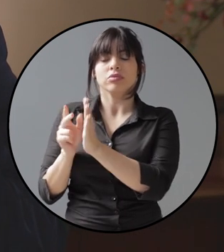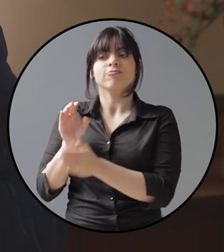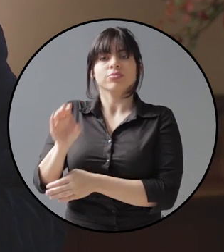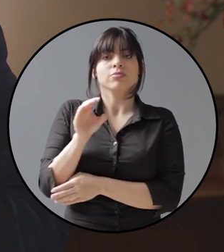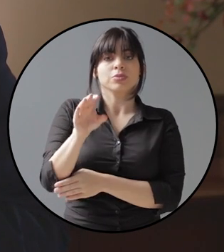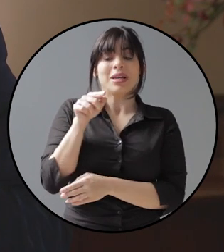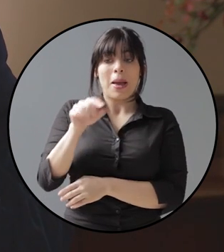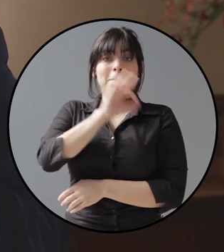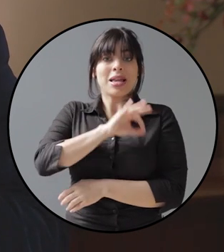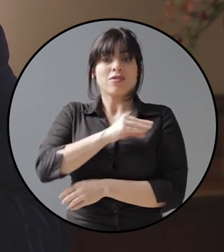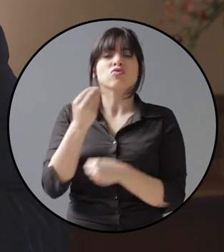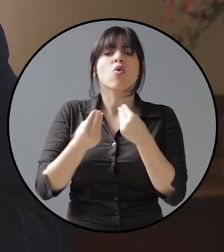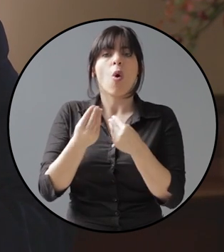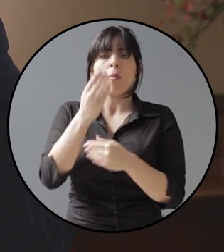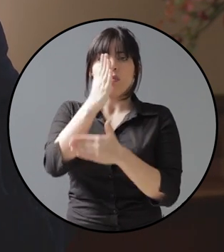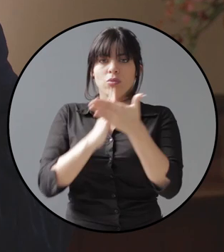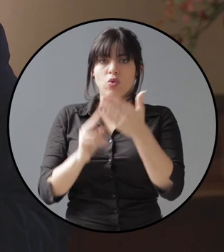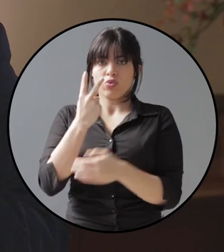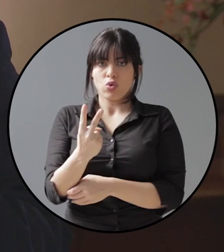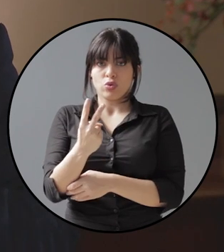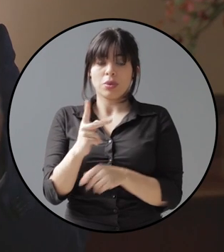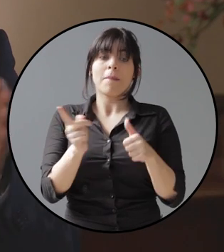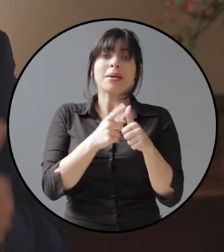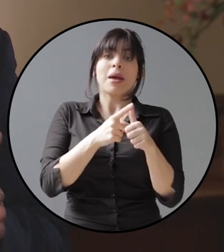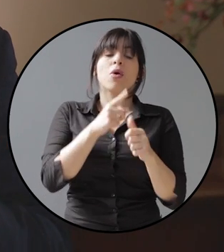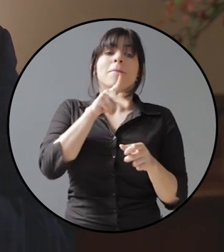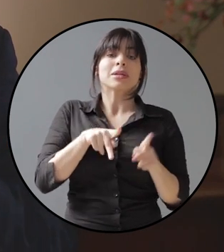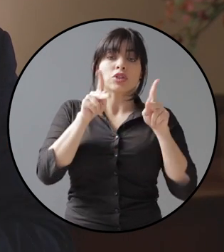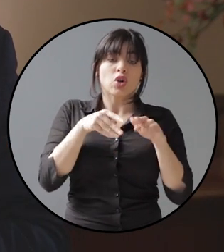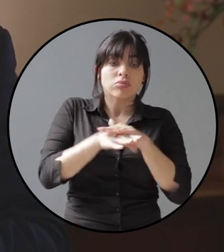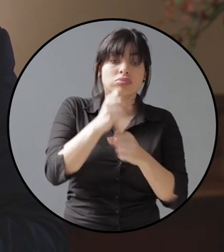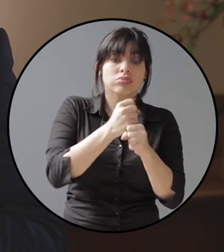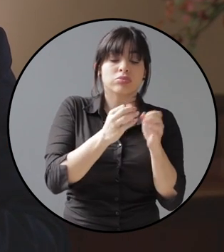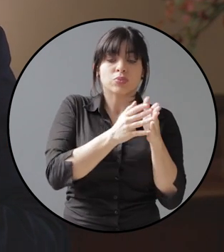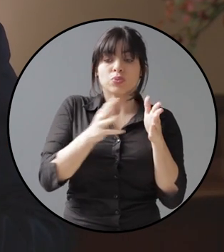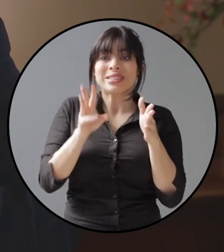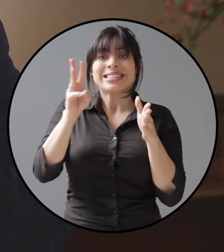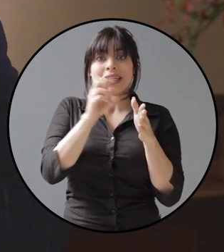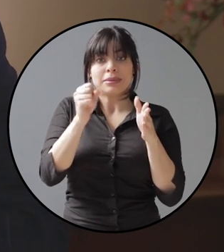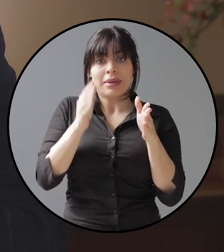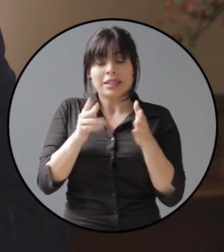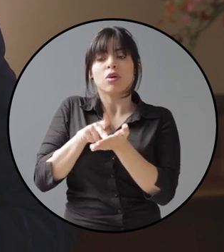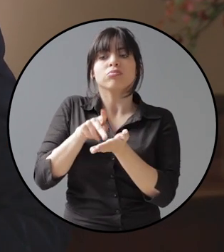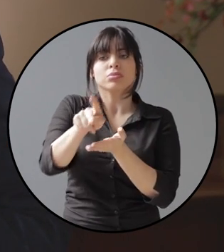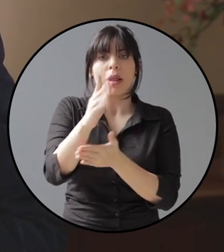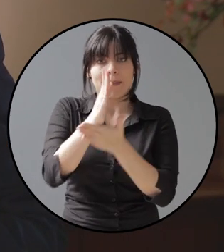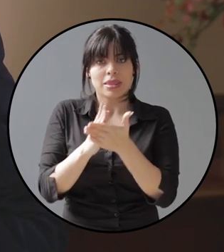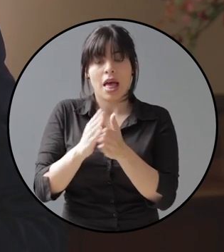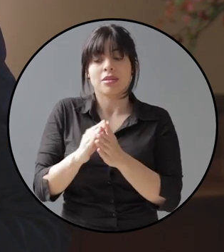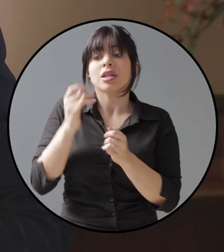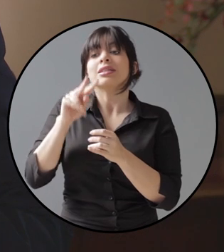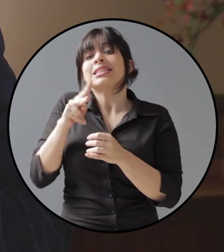beneficio se entrega en dos tractos. El primero a los seis meses de iniciado el programa, y el segundo al